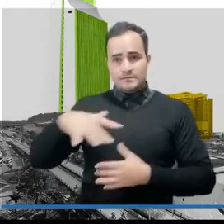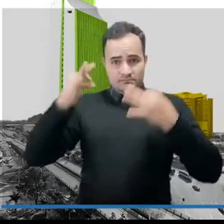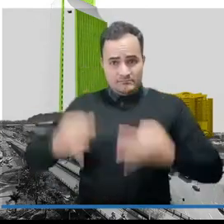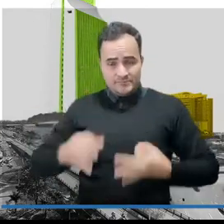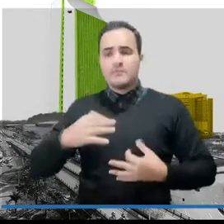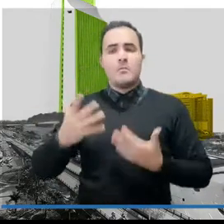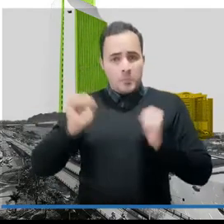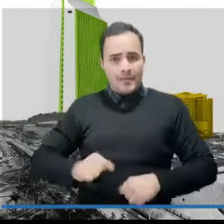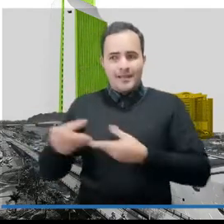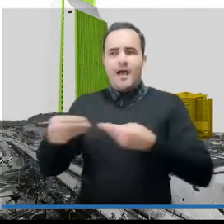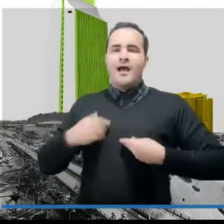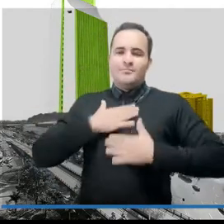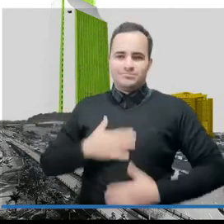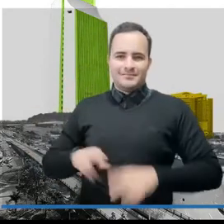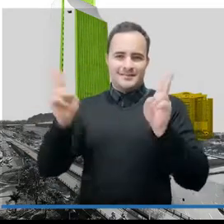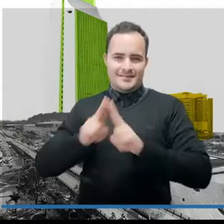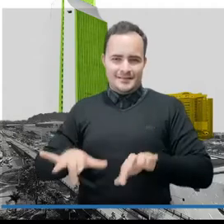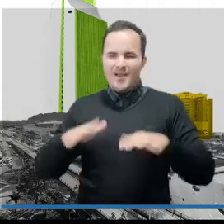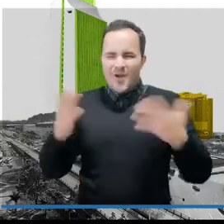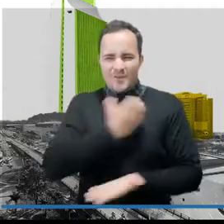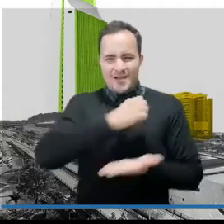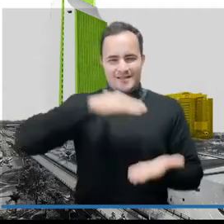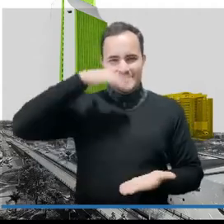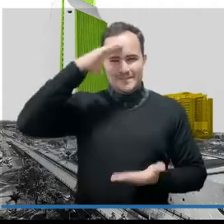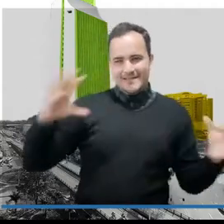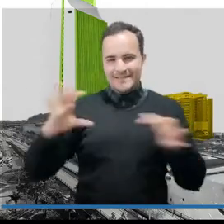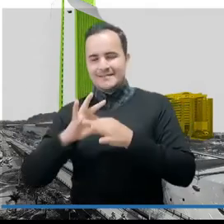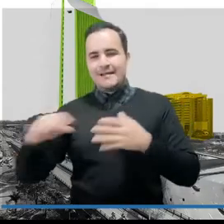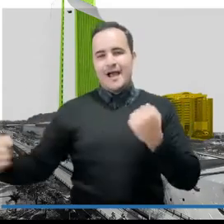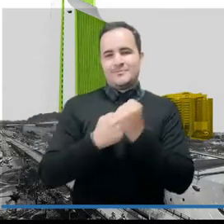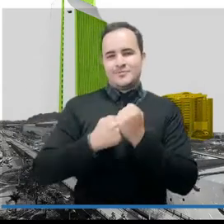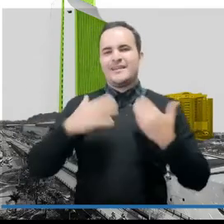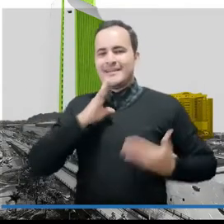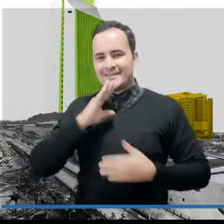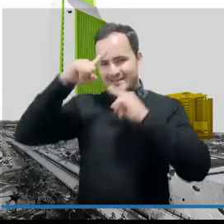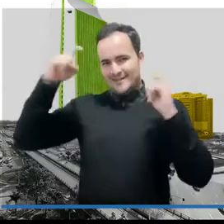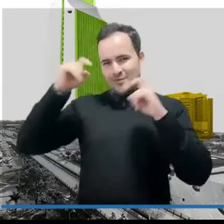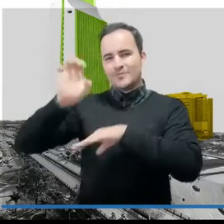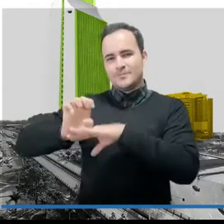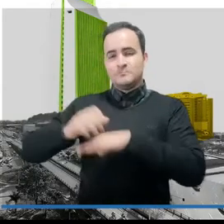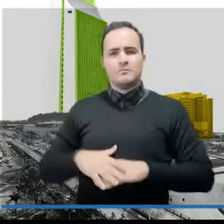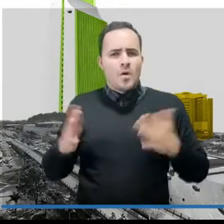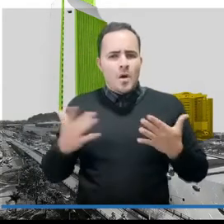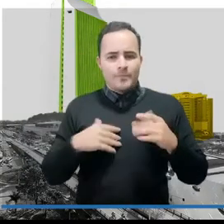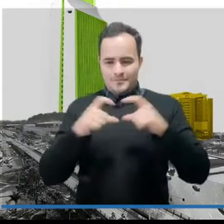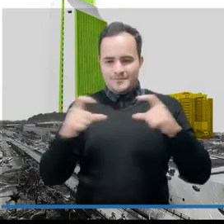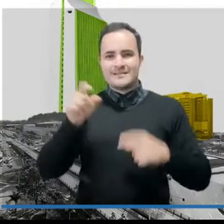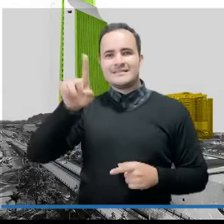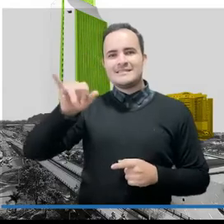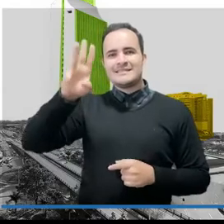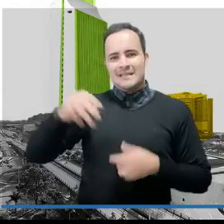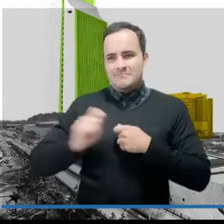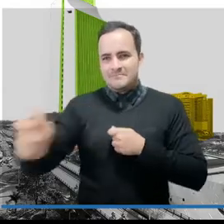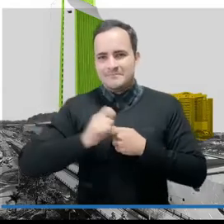se conectarán a Internet gracias a la alianza entre la Alcaldía de Medellín y Tigo Uni. El servicio lo recibirán a través de